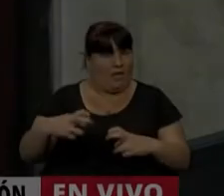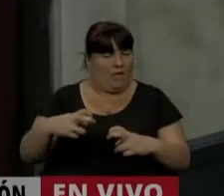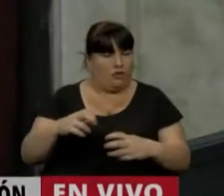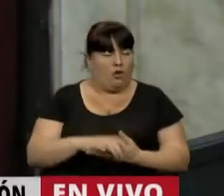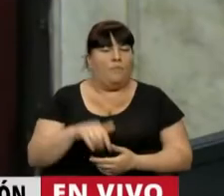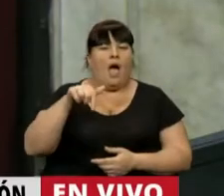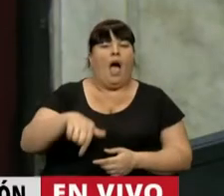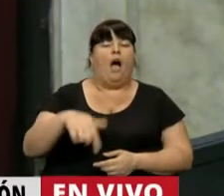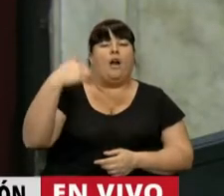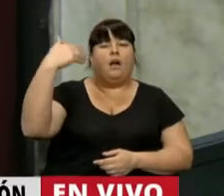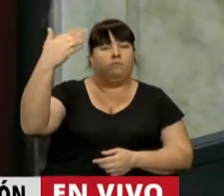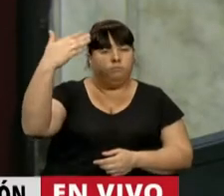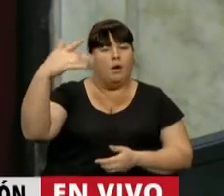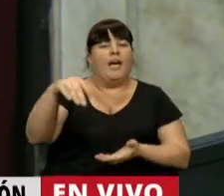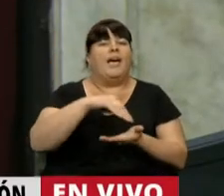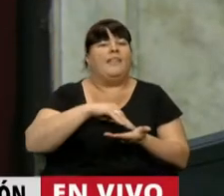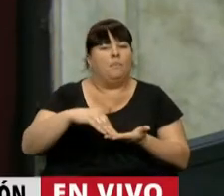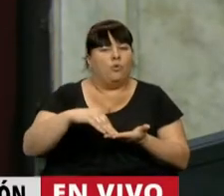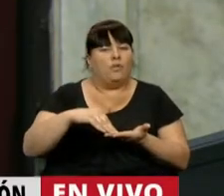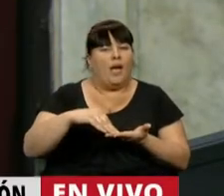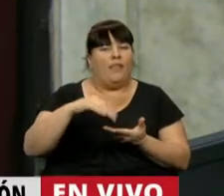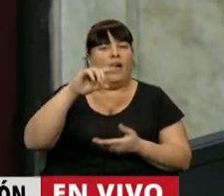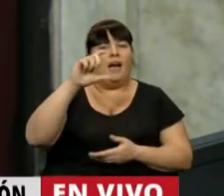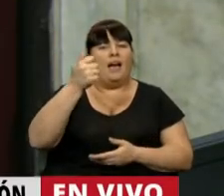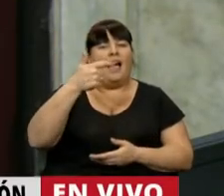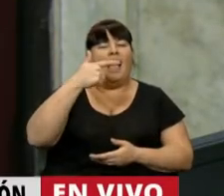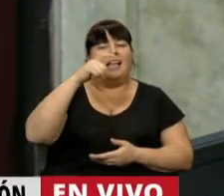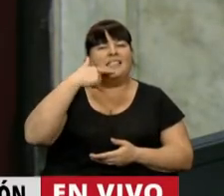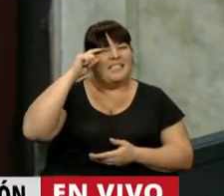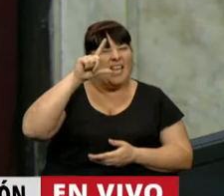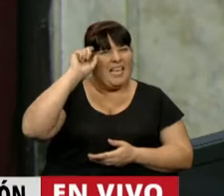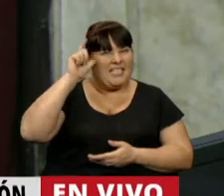En uso de la palabra, la diputada Graciela Cáceres.